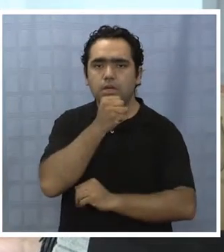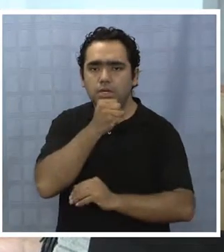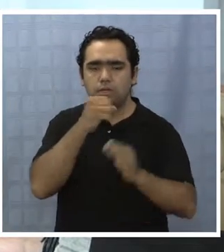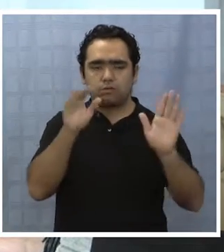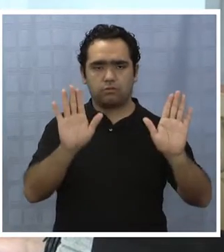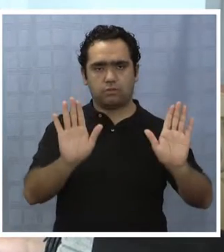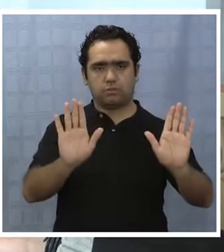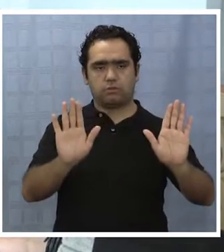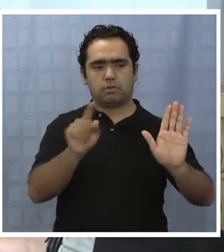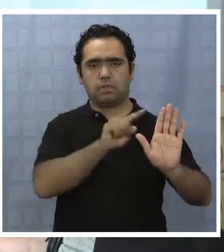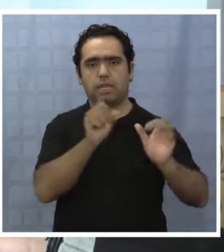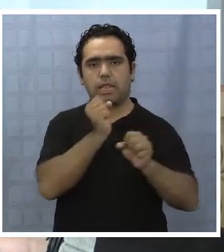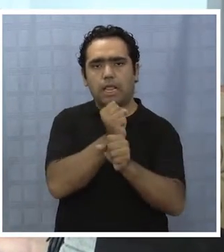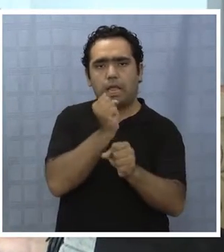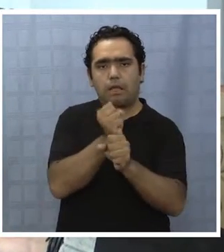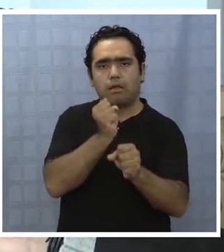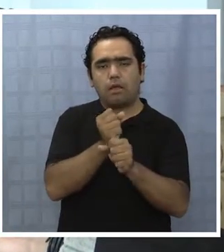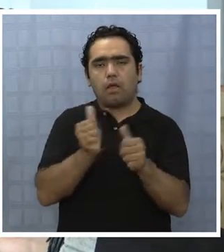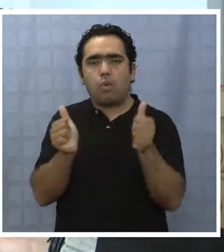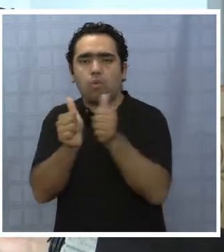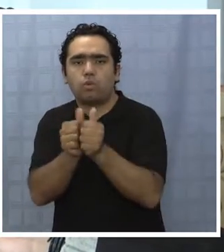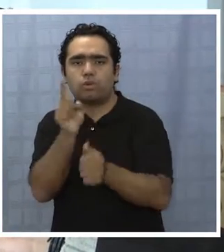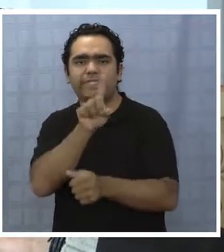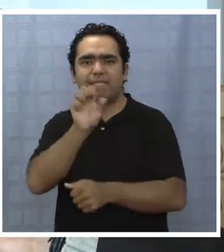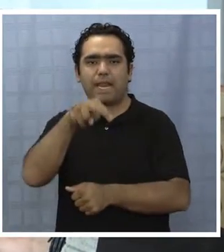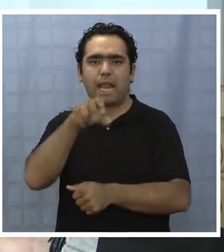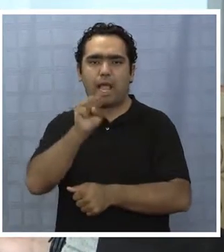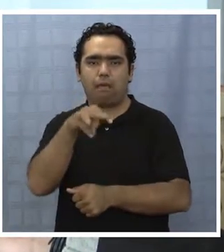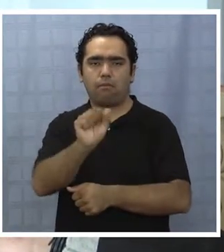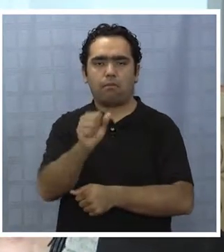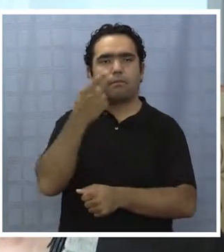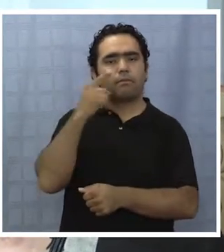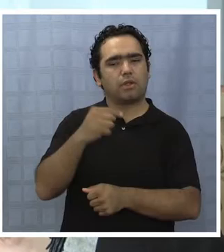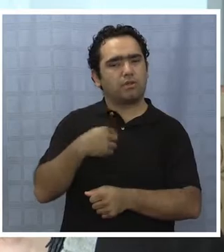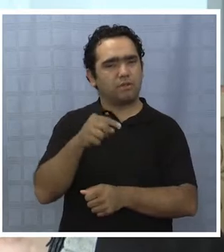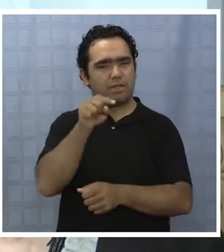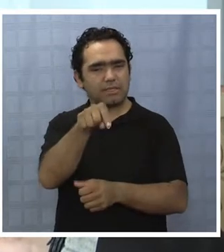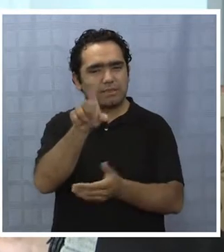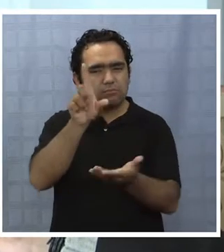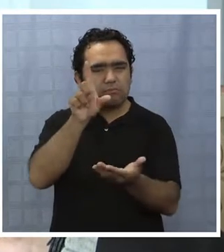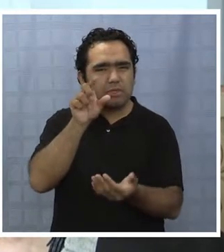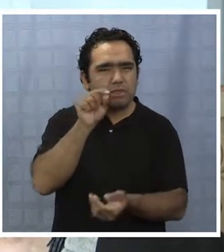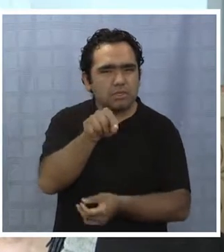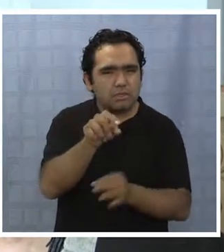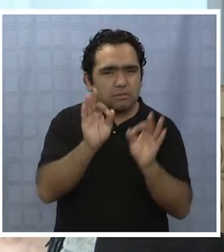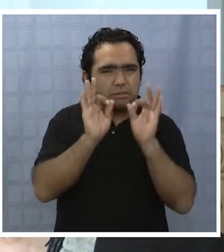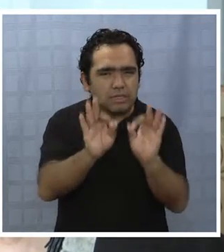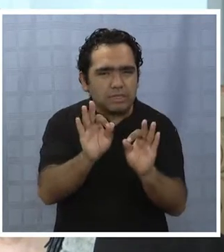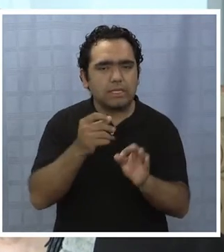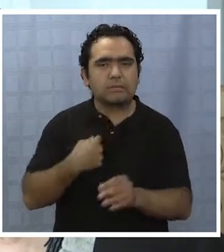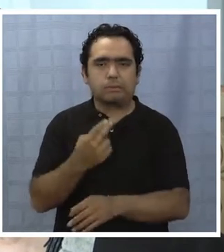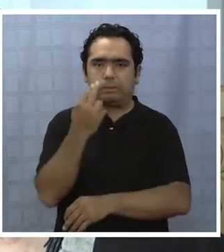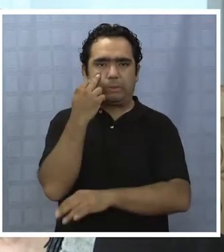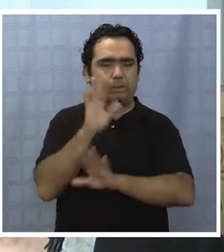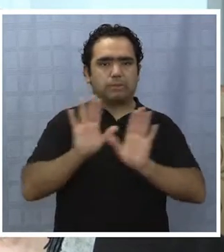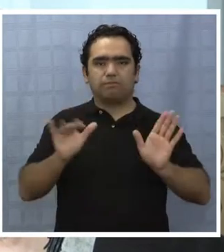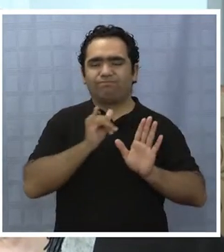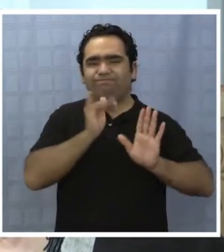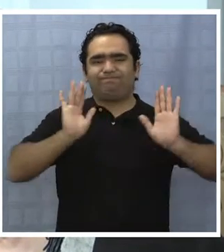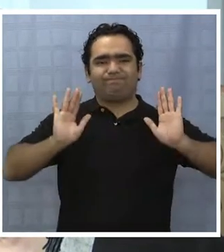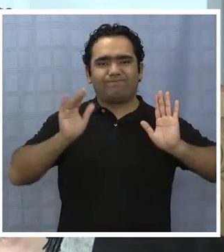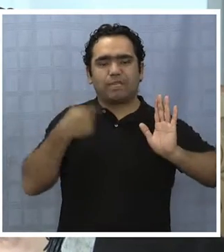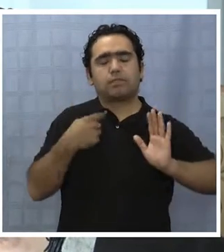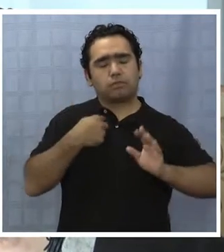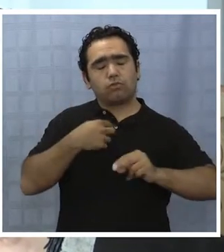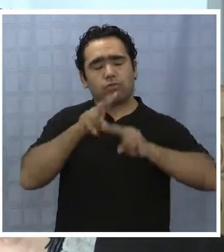se trabajan en conjunto con el Senama, pero desconozco ese caso particular y voy a investigar y